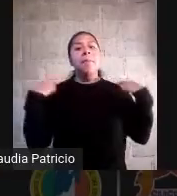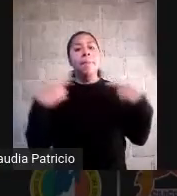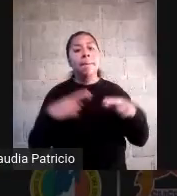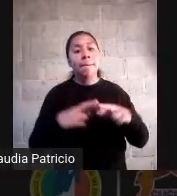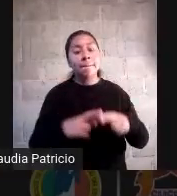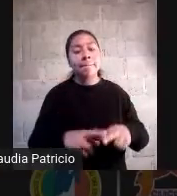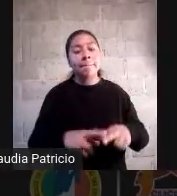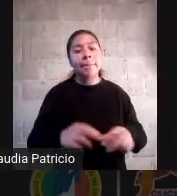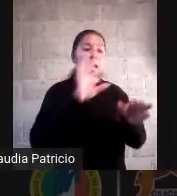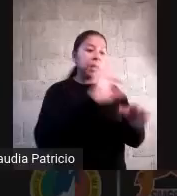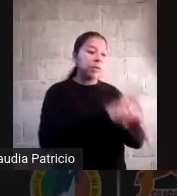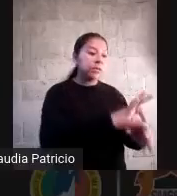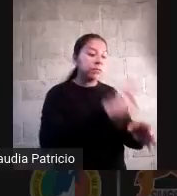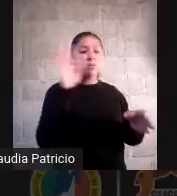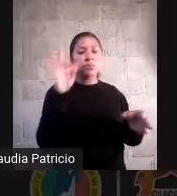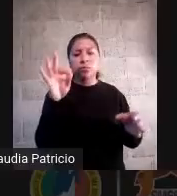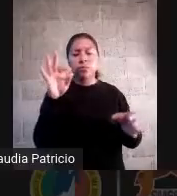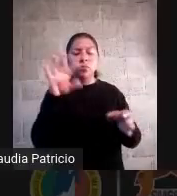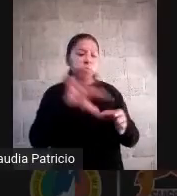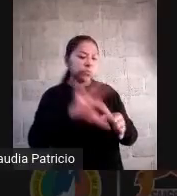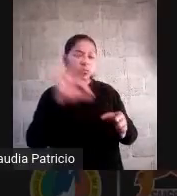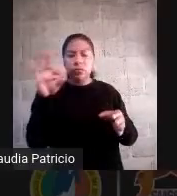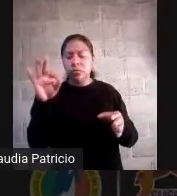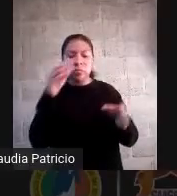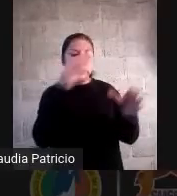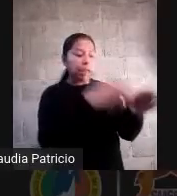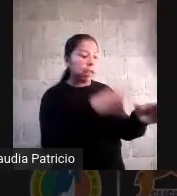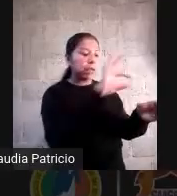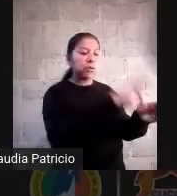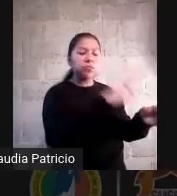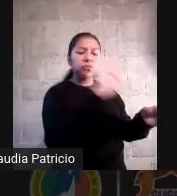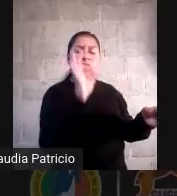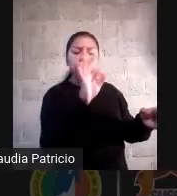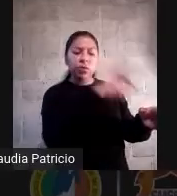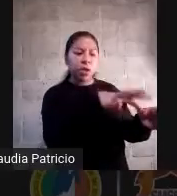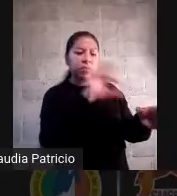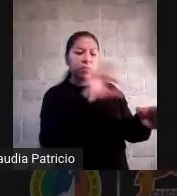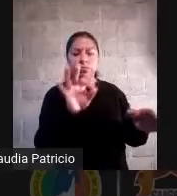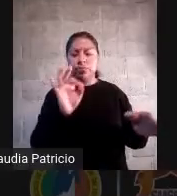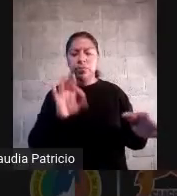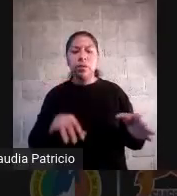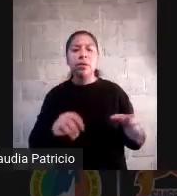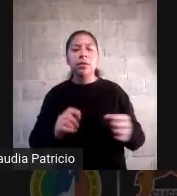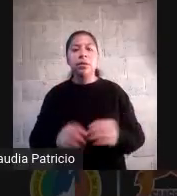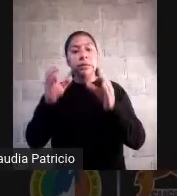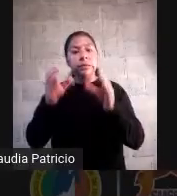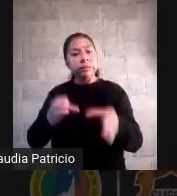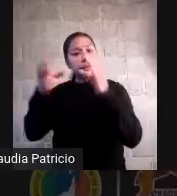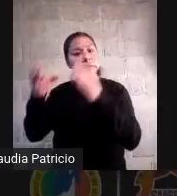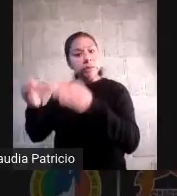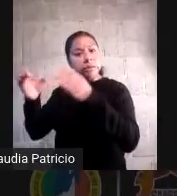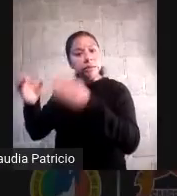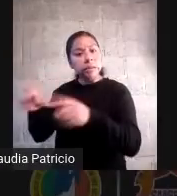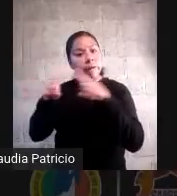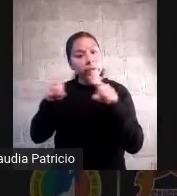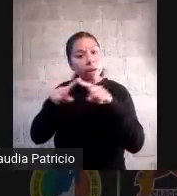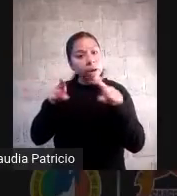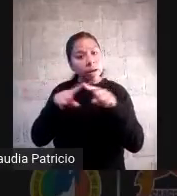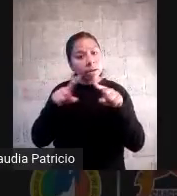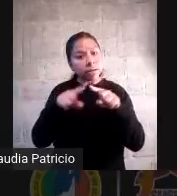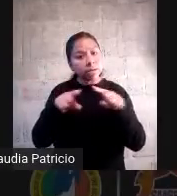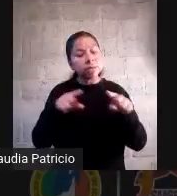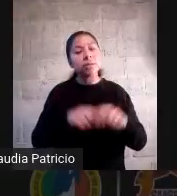intereses va categorizando esas intenciones de los chiquillos y va formando clubes y cuál es la maravilla y maestras maestros